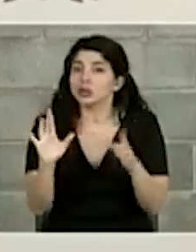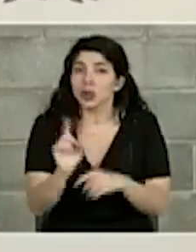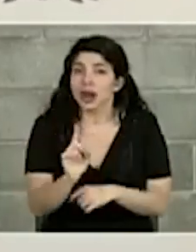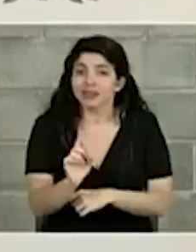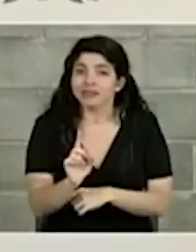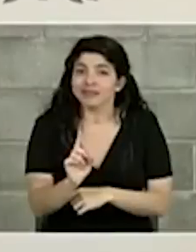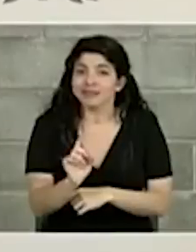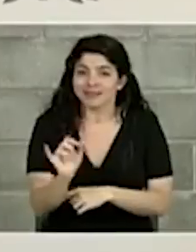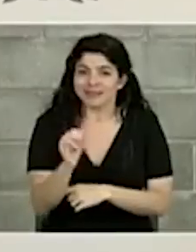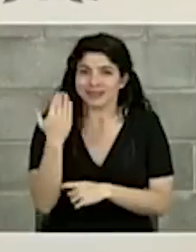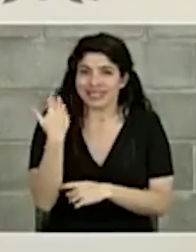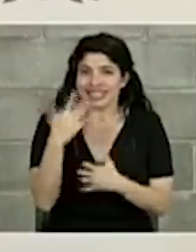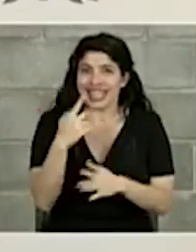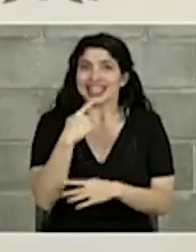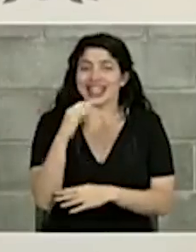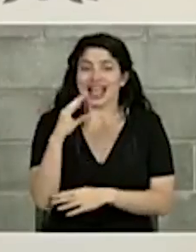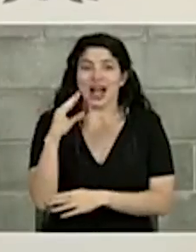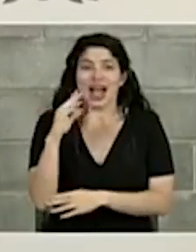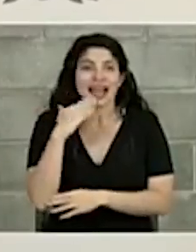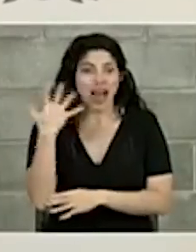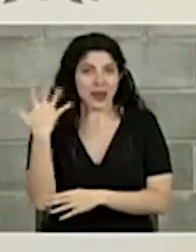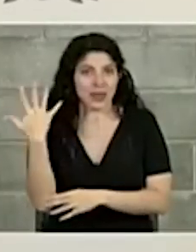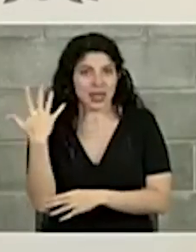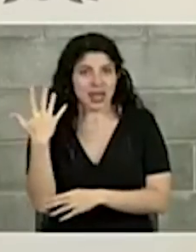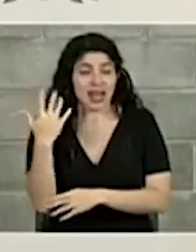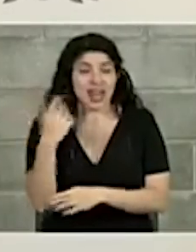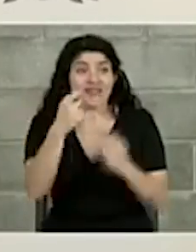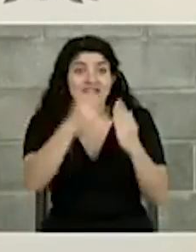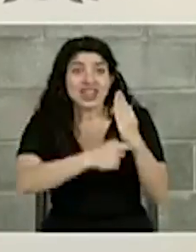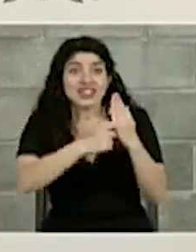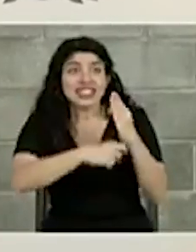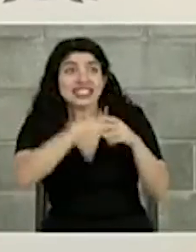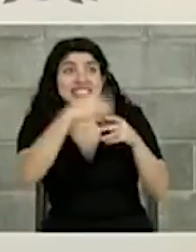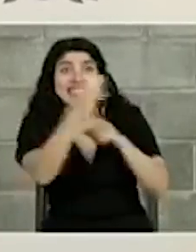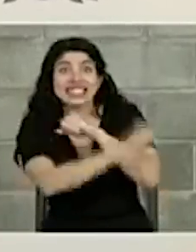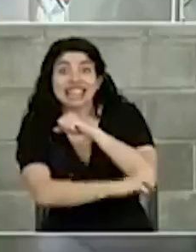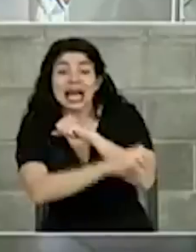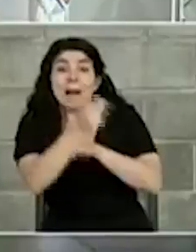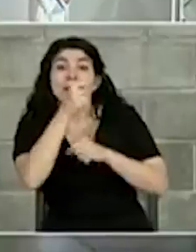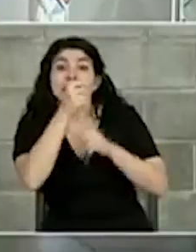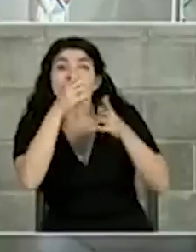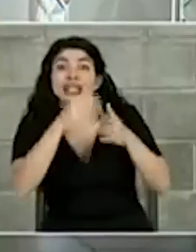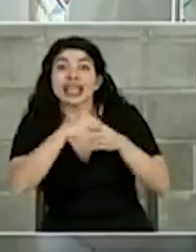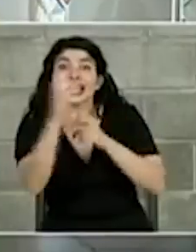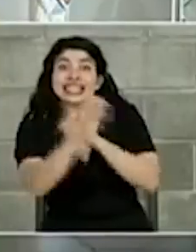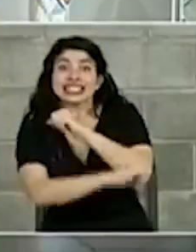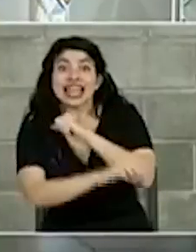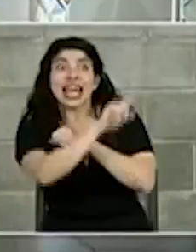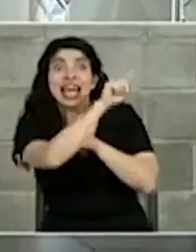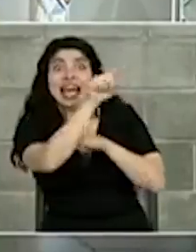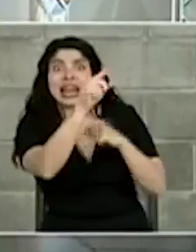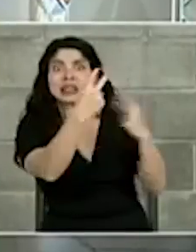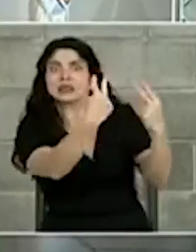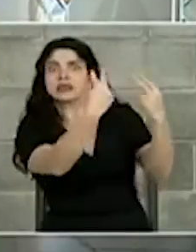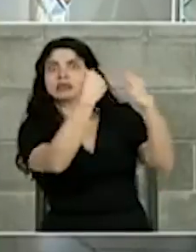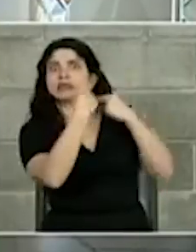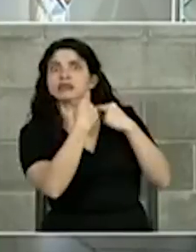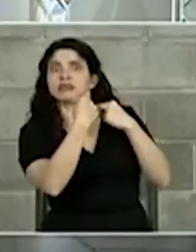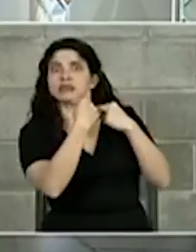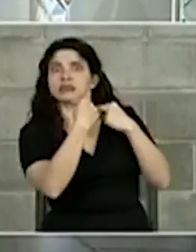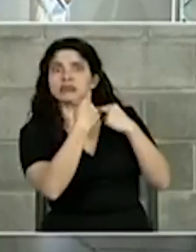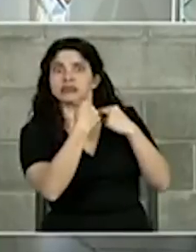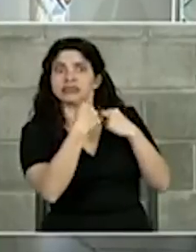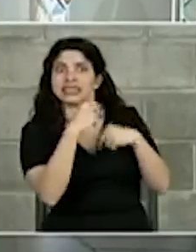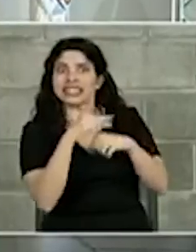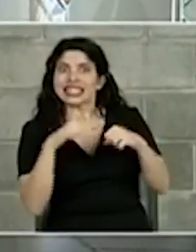como lo dijo doña Claudia que revistas extranjeras y periodistas extranjeros estén fijándose en